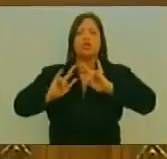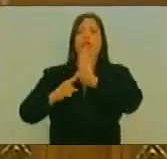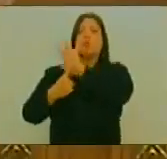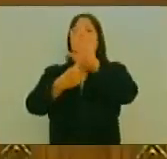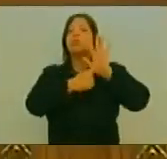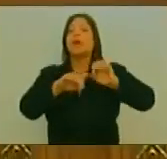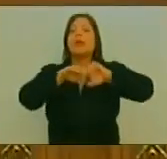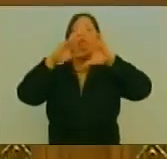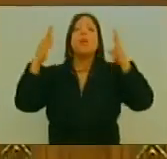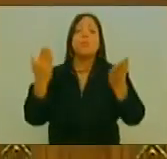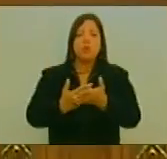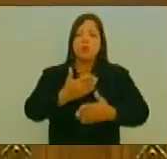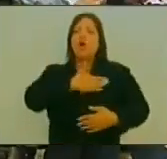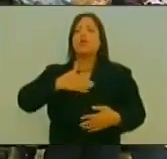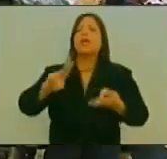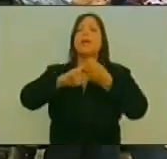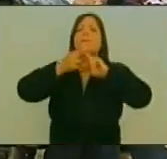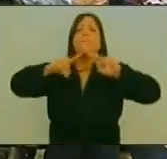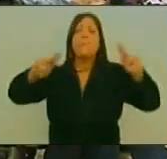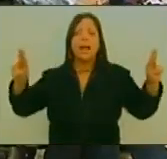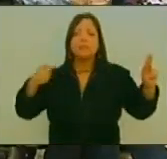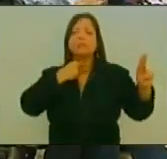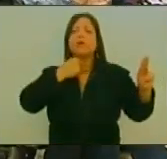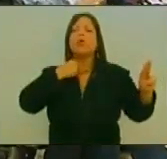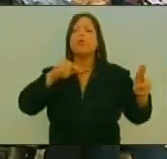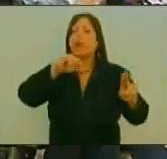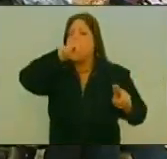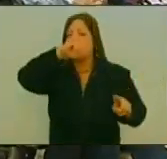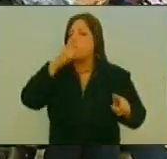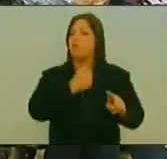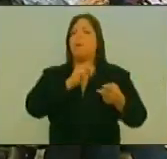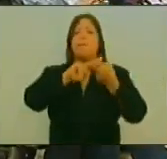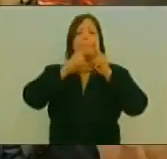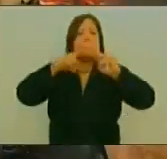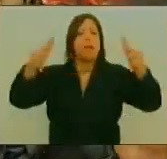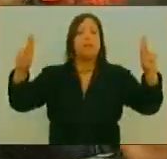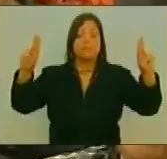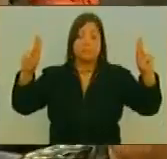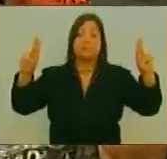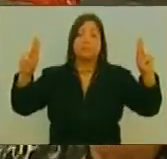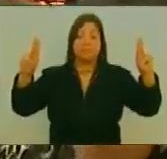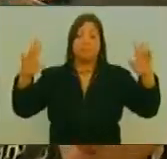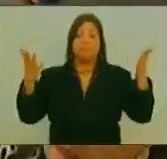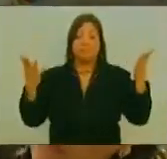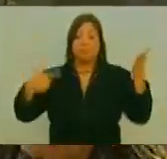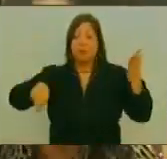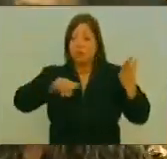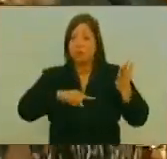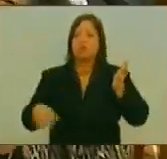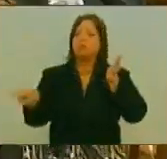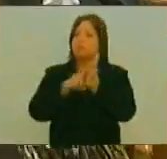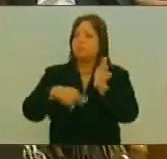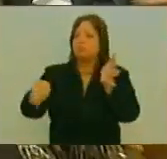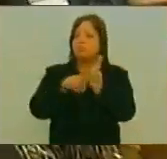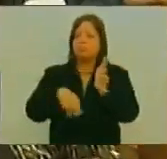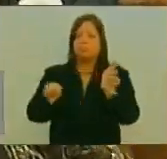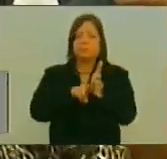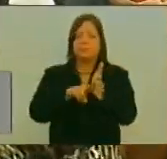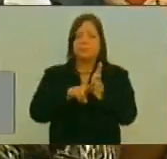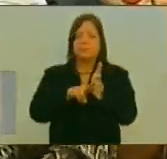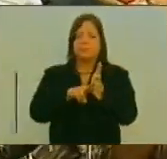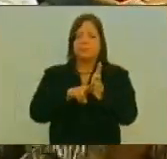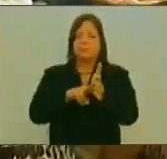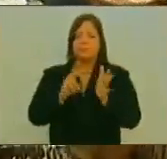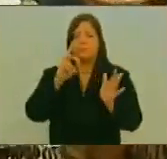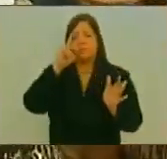Diciendo al mundo Que queremos paz Nosotros Estamos empeñados No